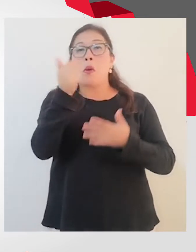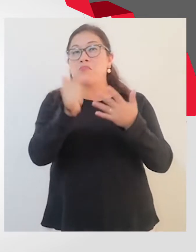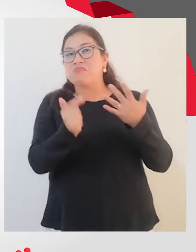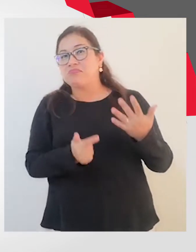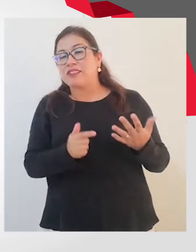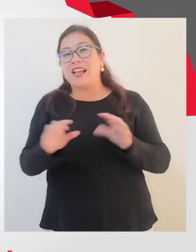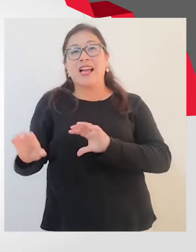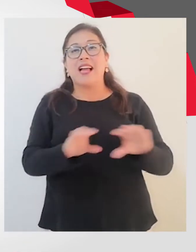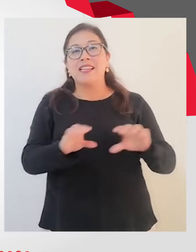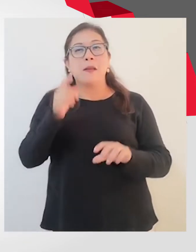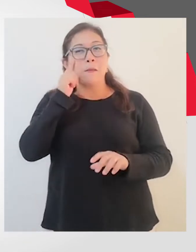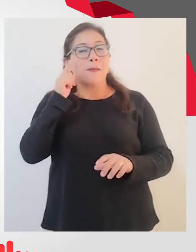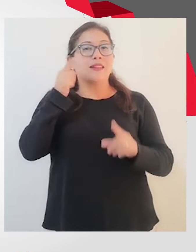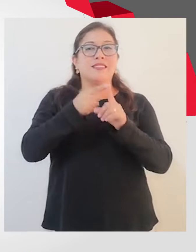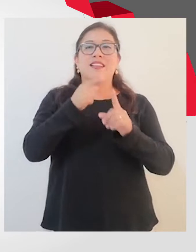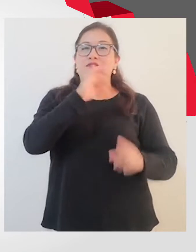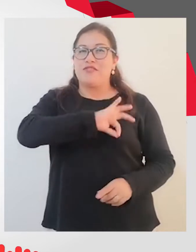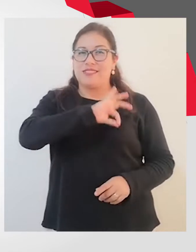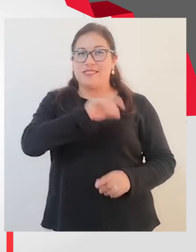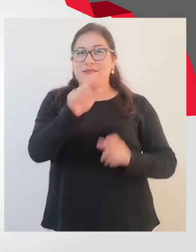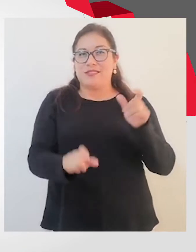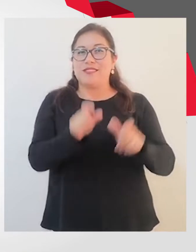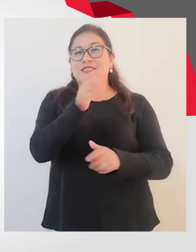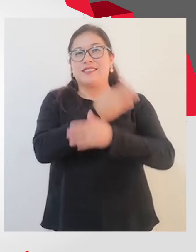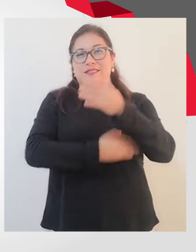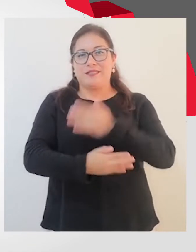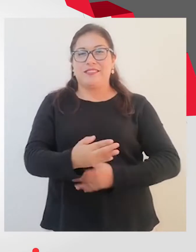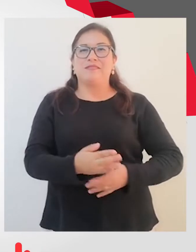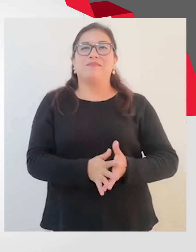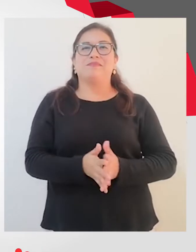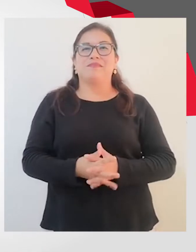acciones en beneficio de las personas con discapacidad.